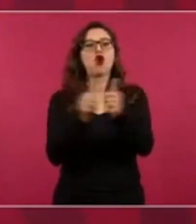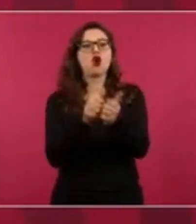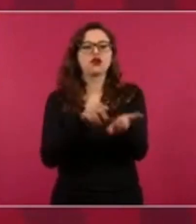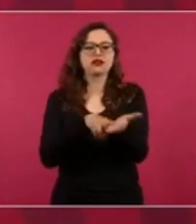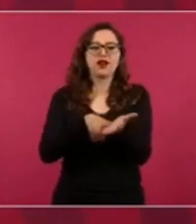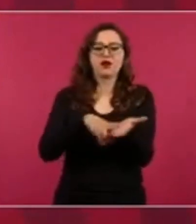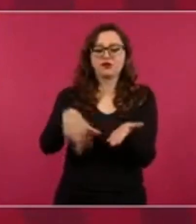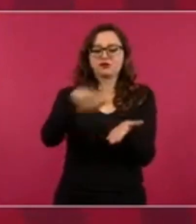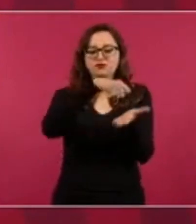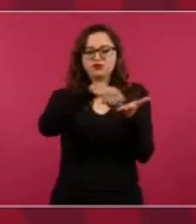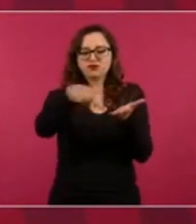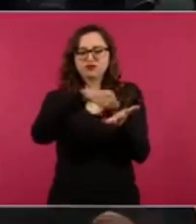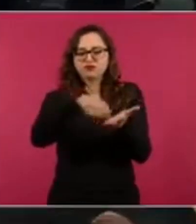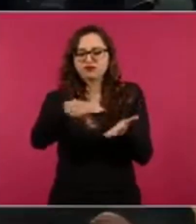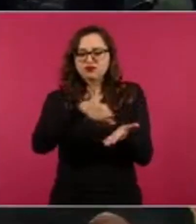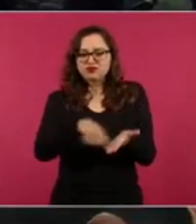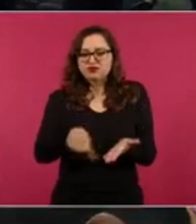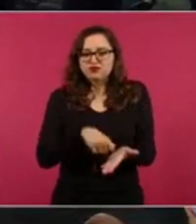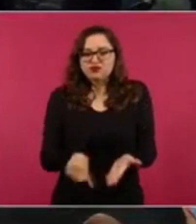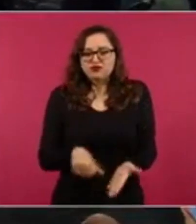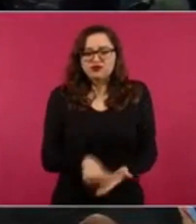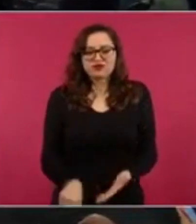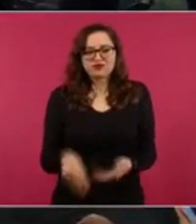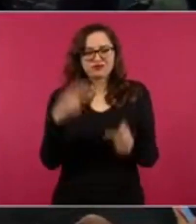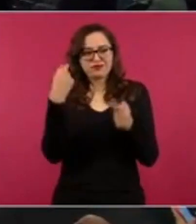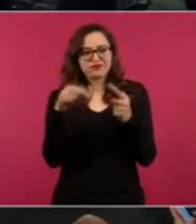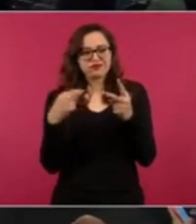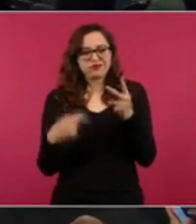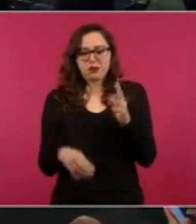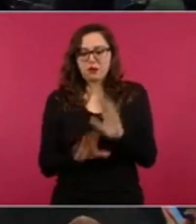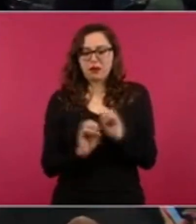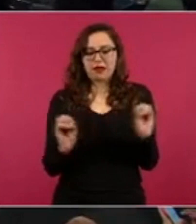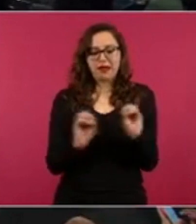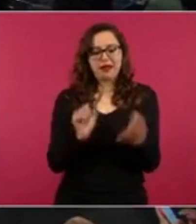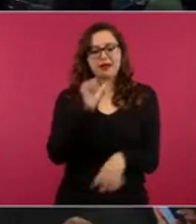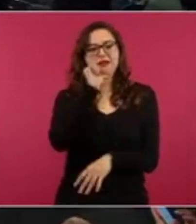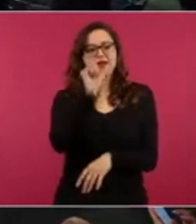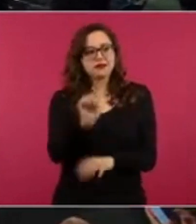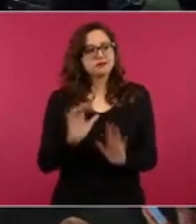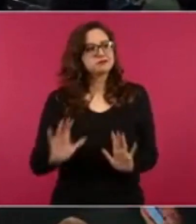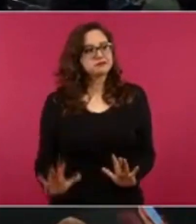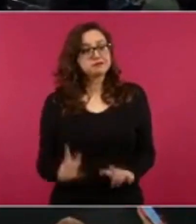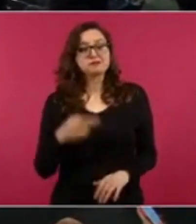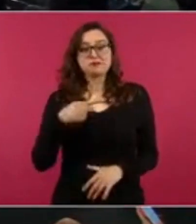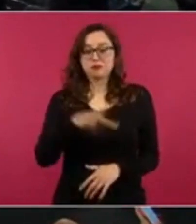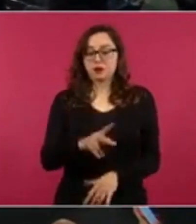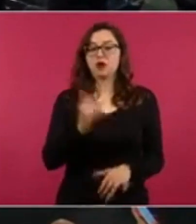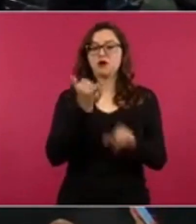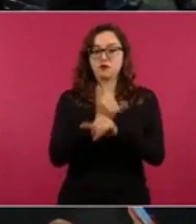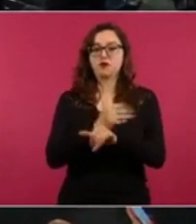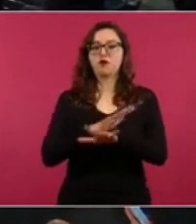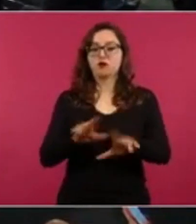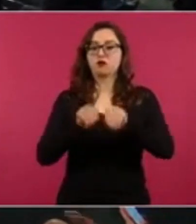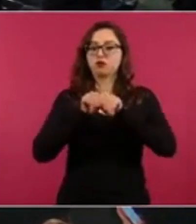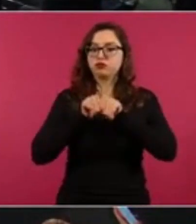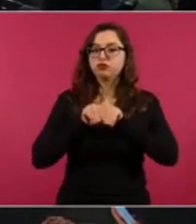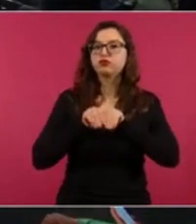muchísimo tiempo, estamos hablando de